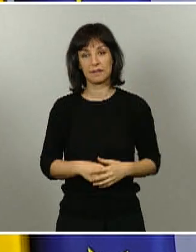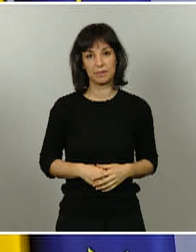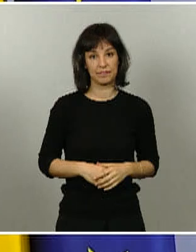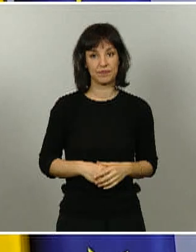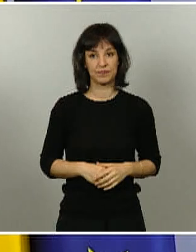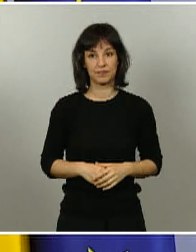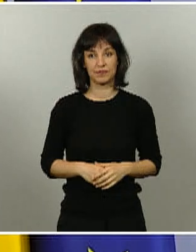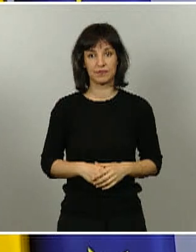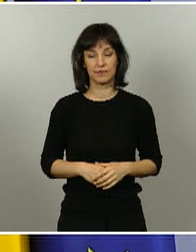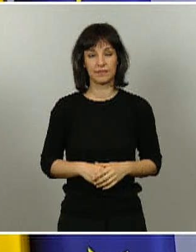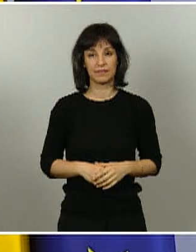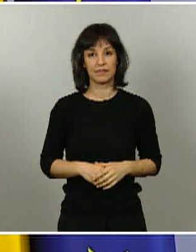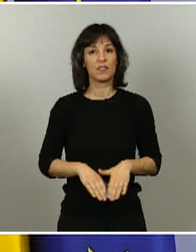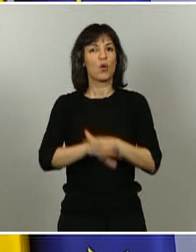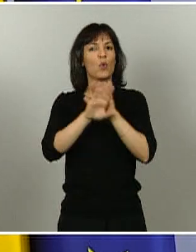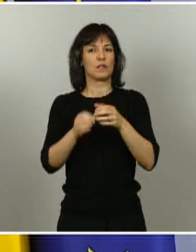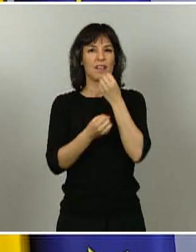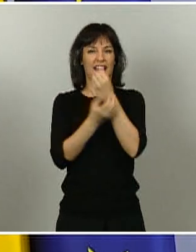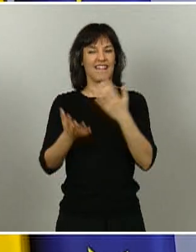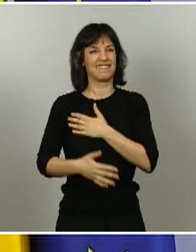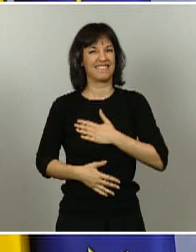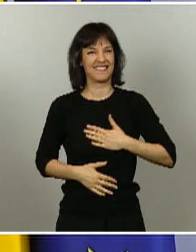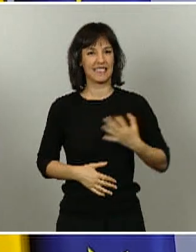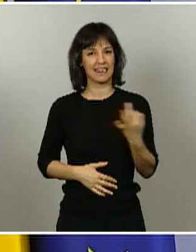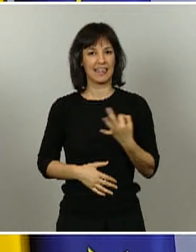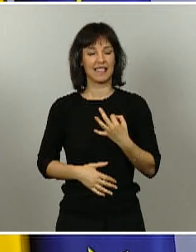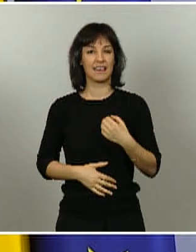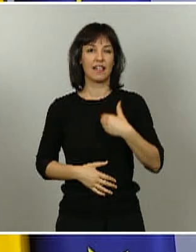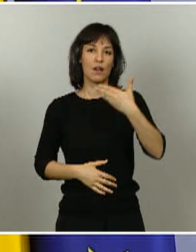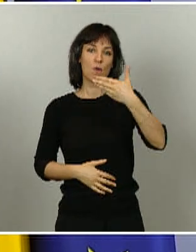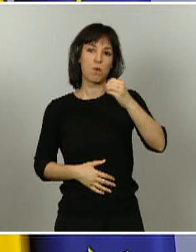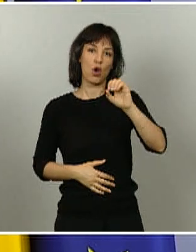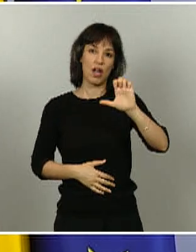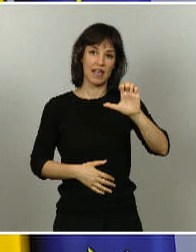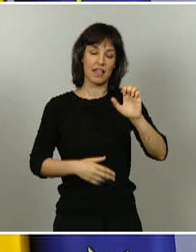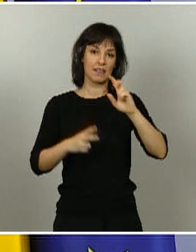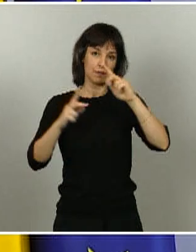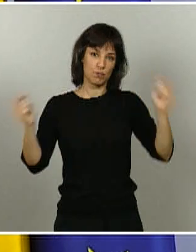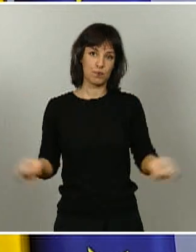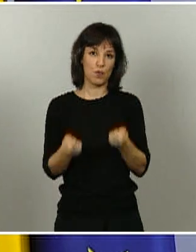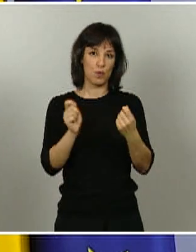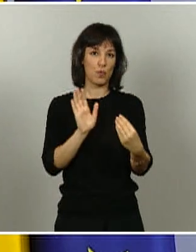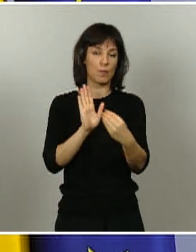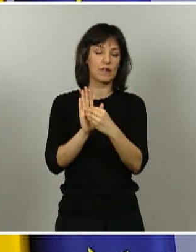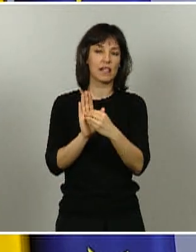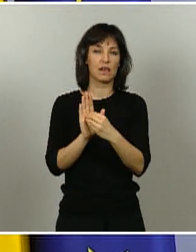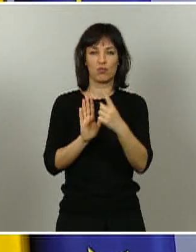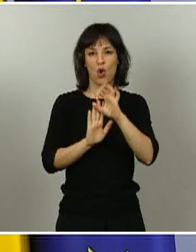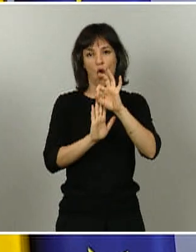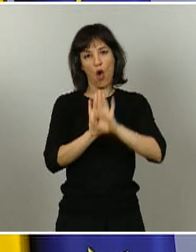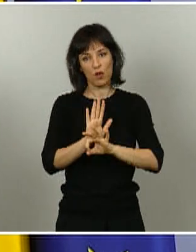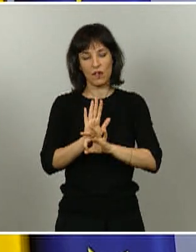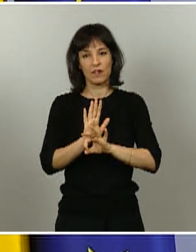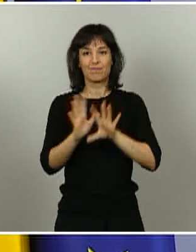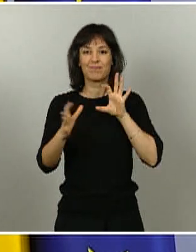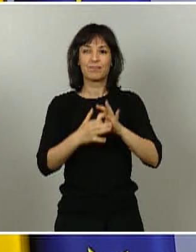Finalmente, quería compartir con ustedes el hecho de que sale publicado en el Boletín Oficial del Estado una orden que afecta a aquellos municipios de